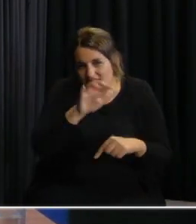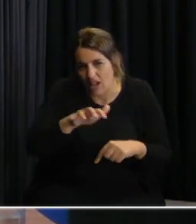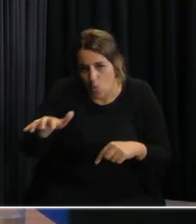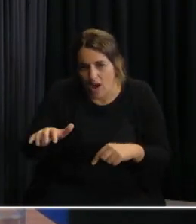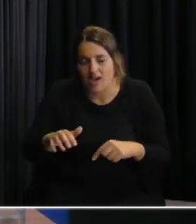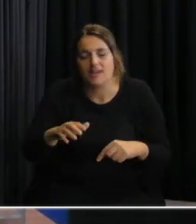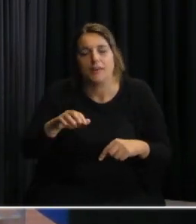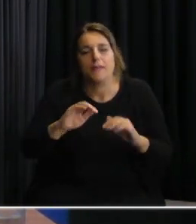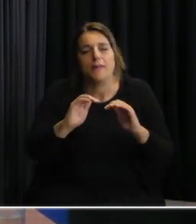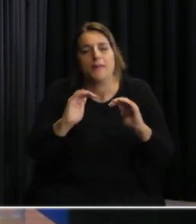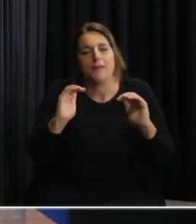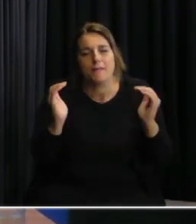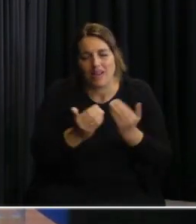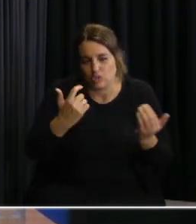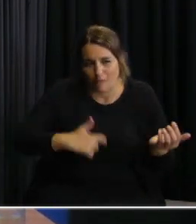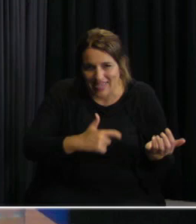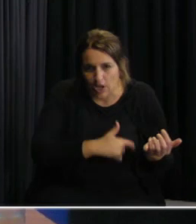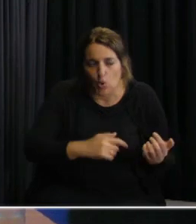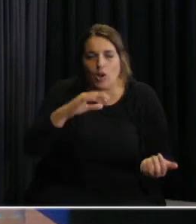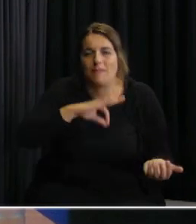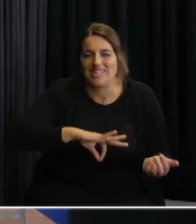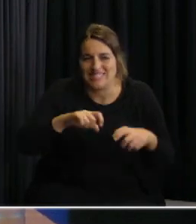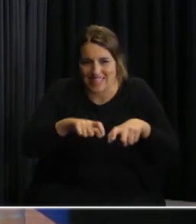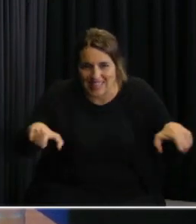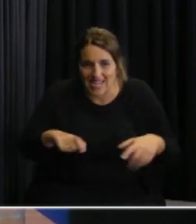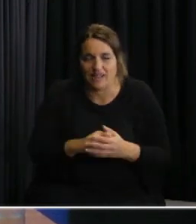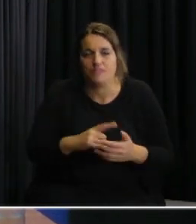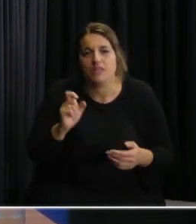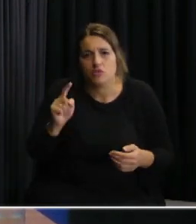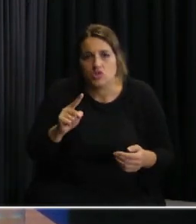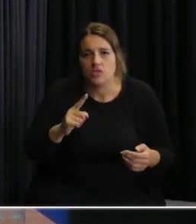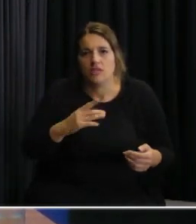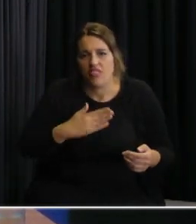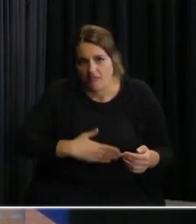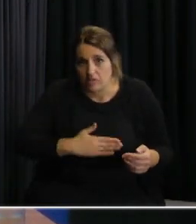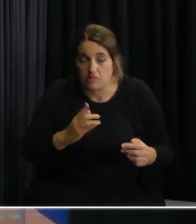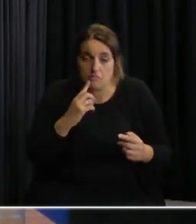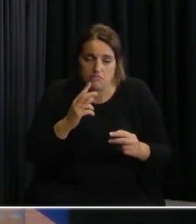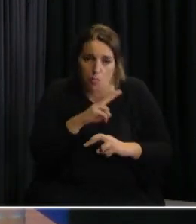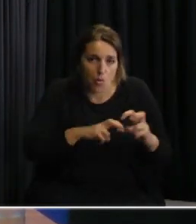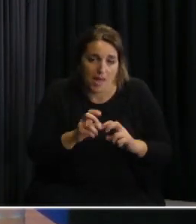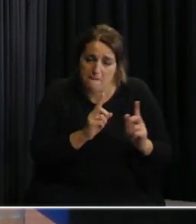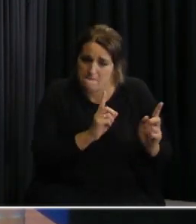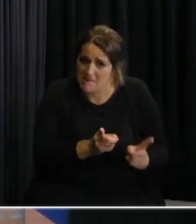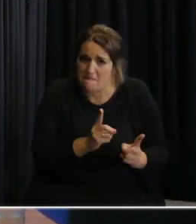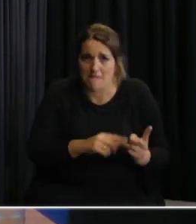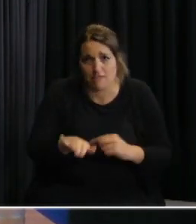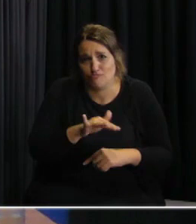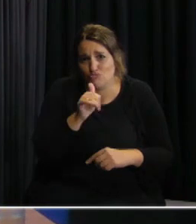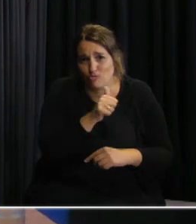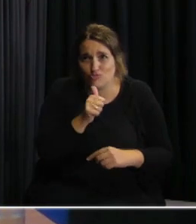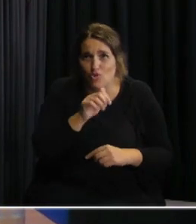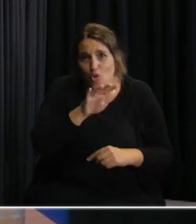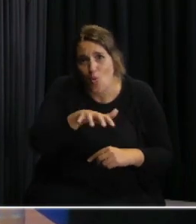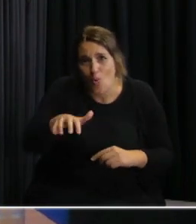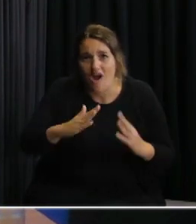Penarol Parque Central Defensor lo mismo se tendrá que buscar para estas personas que viven en estos